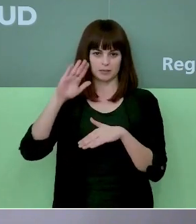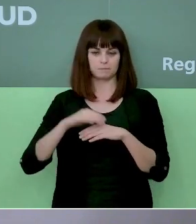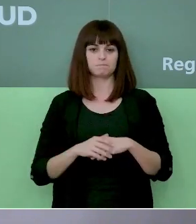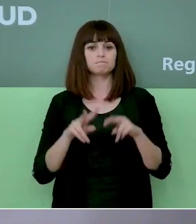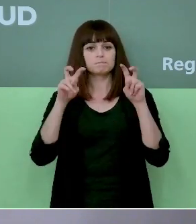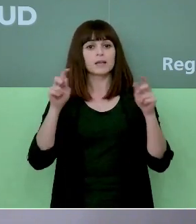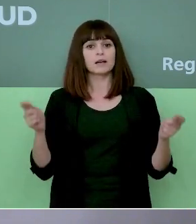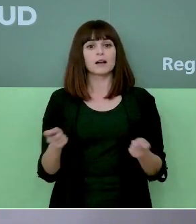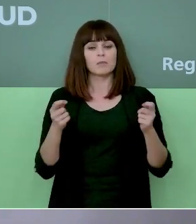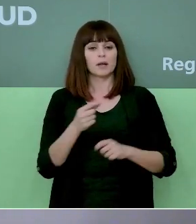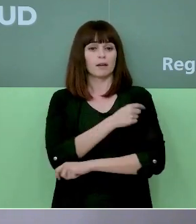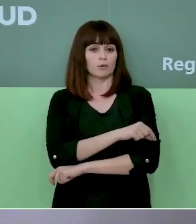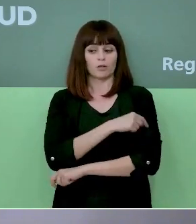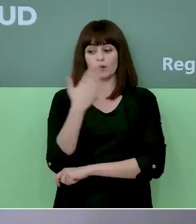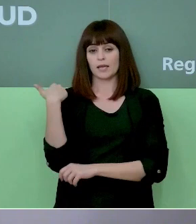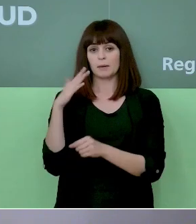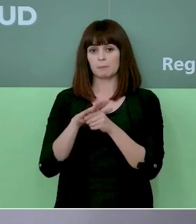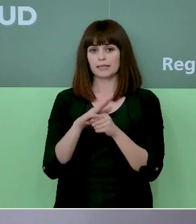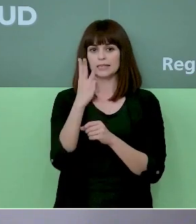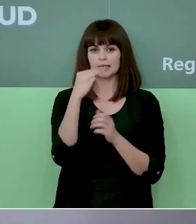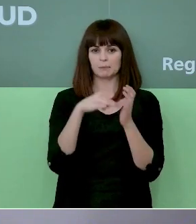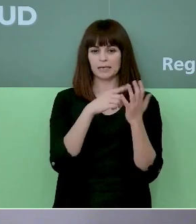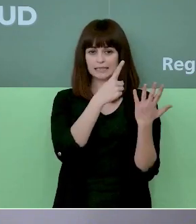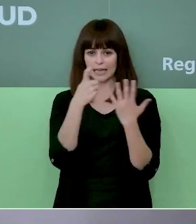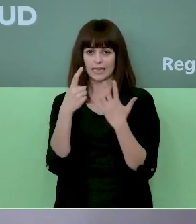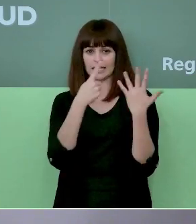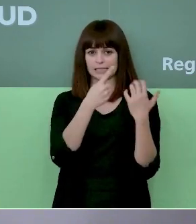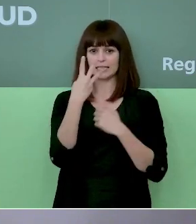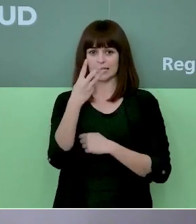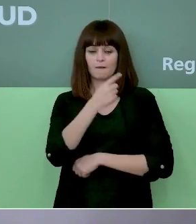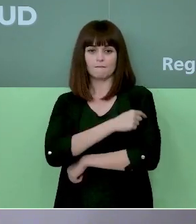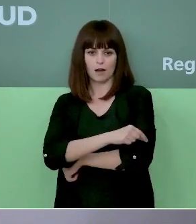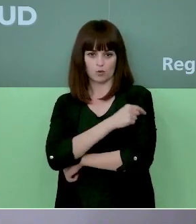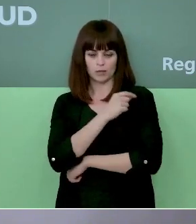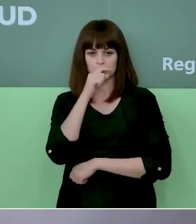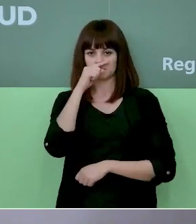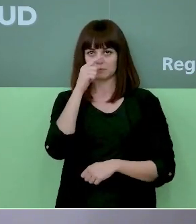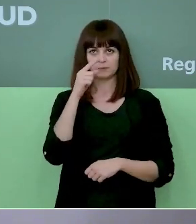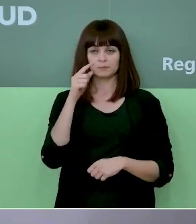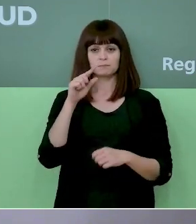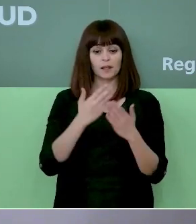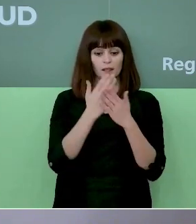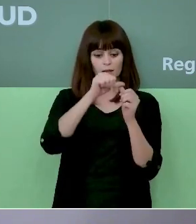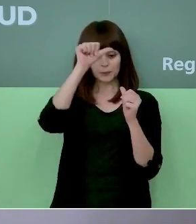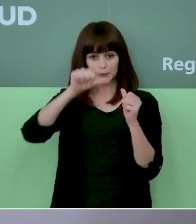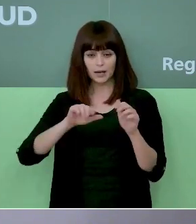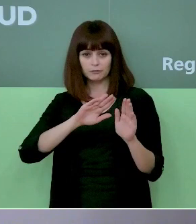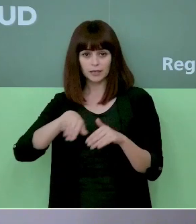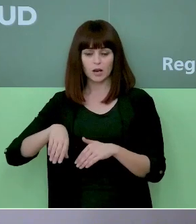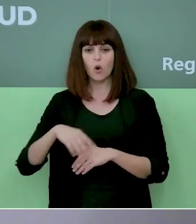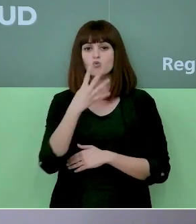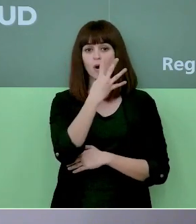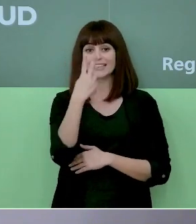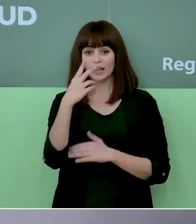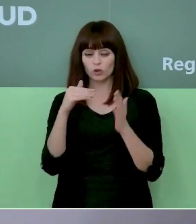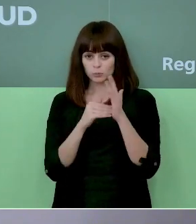vacunación, ayer martes se administraron 3.663 vacunas, por lo que terminar el día habría 42.982 personas